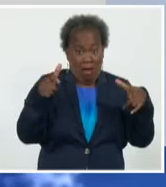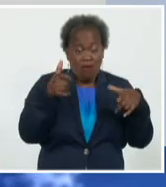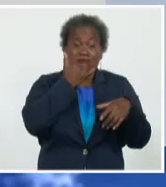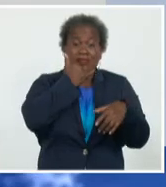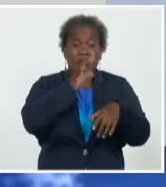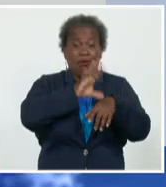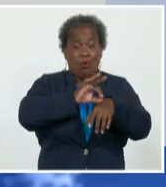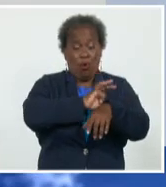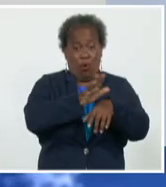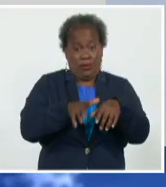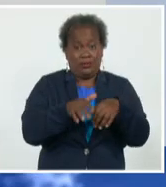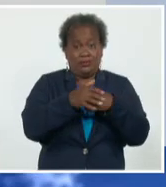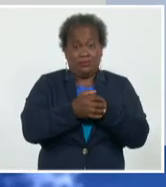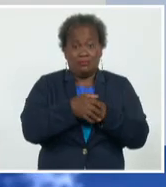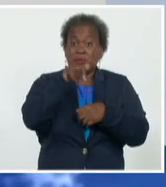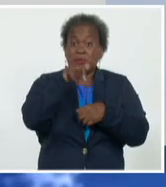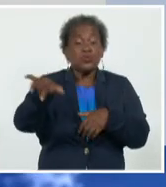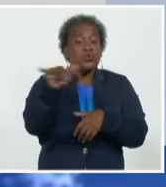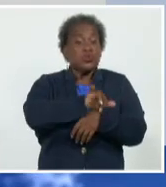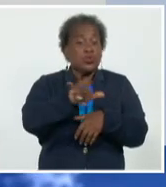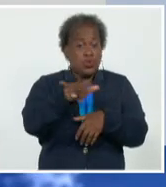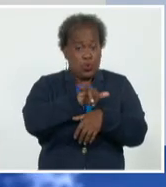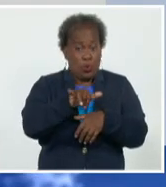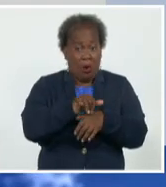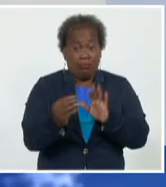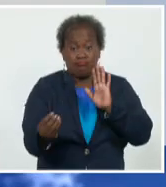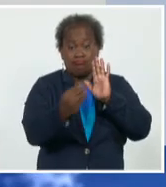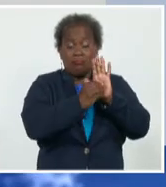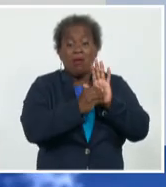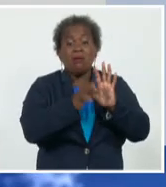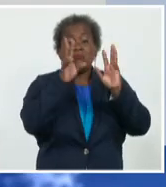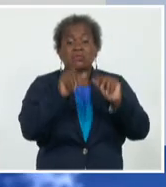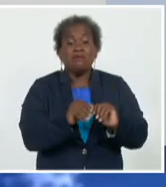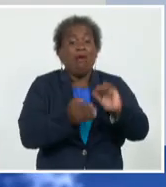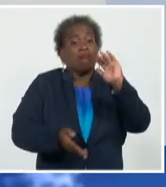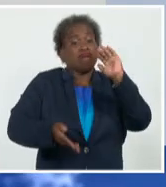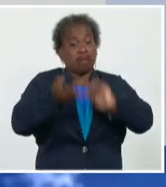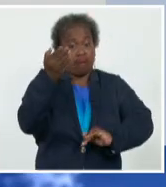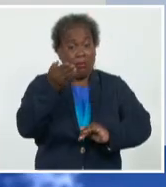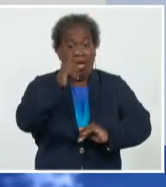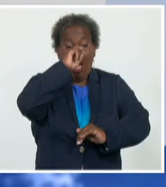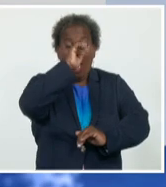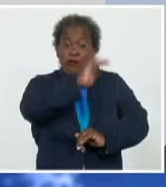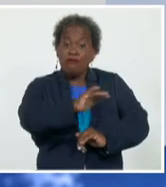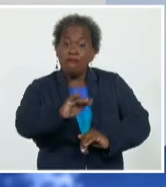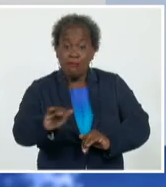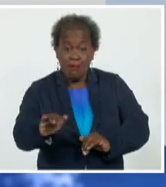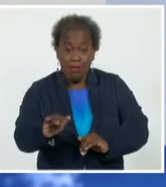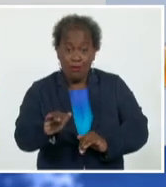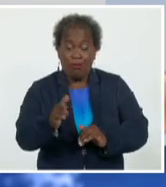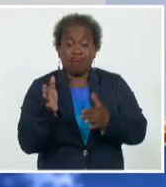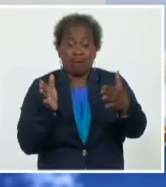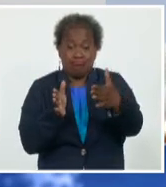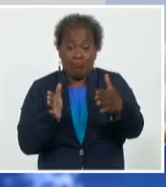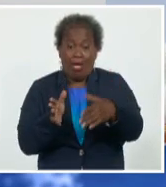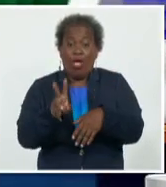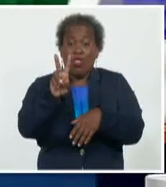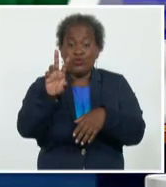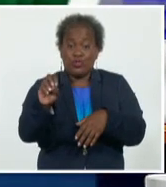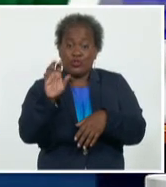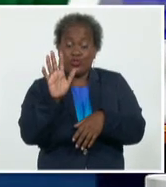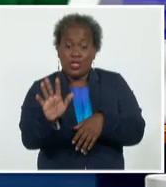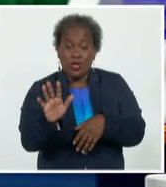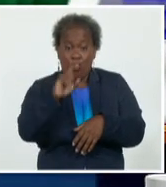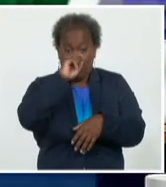En el día de hoy también se registra la cifra más alta de casos pediátricos en una jornada, con 205.